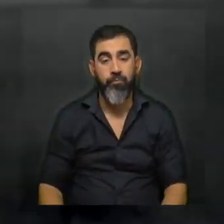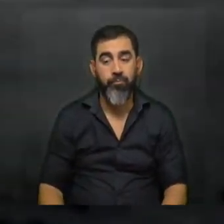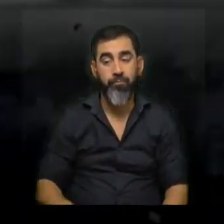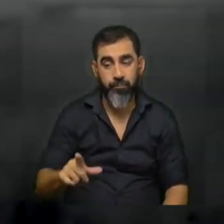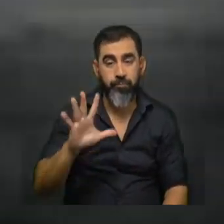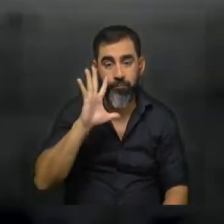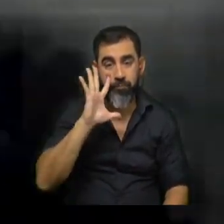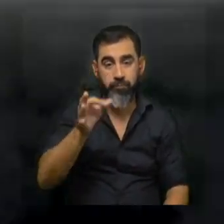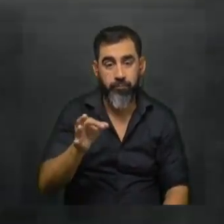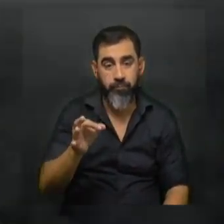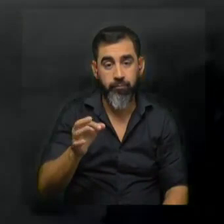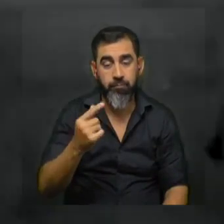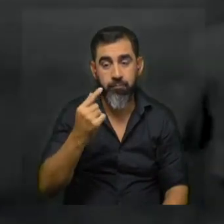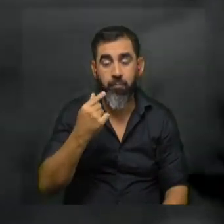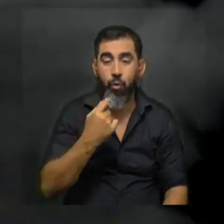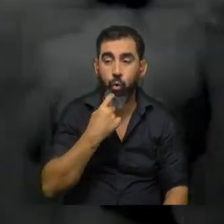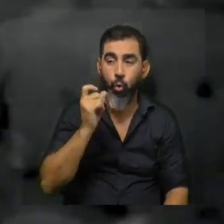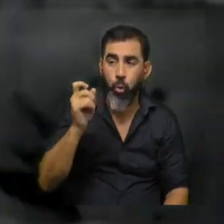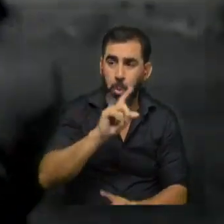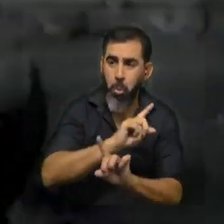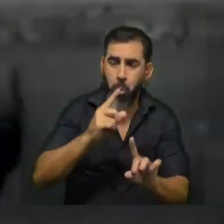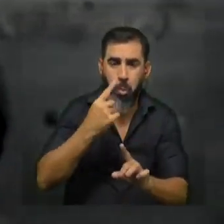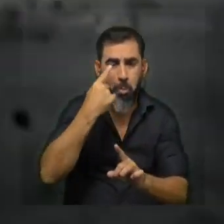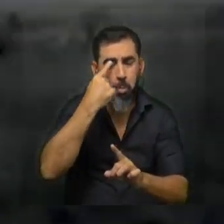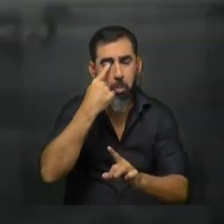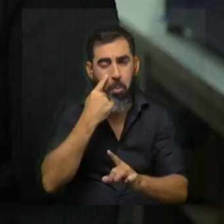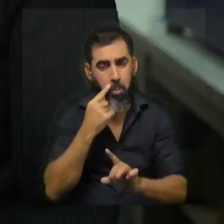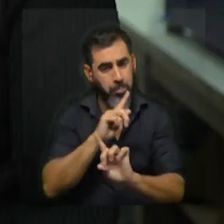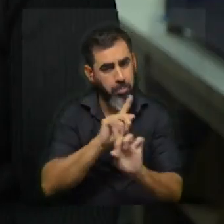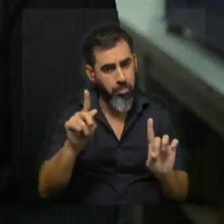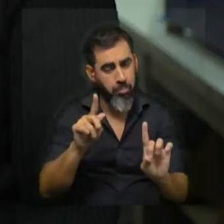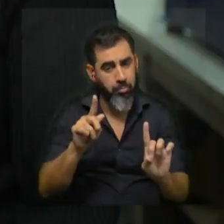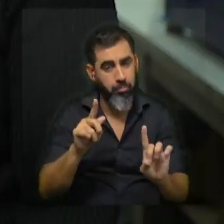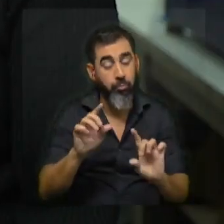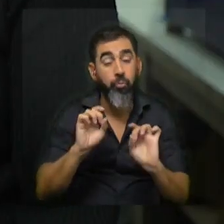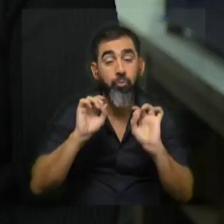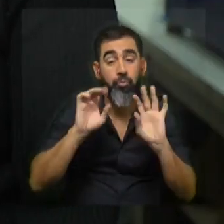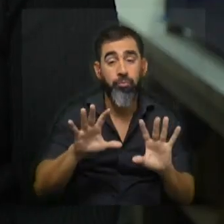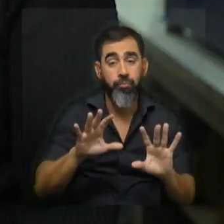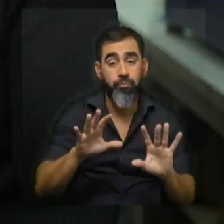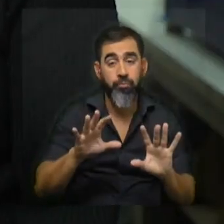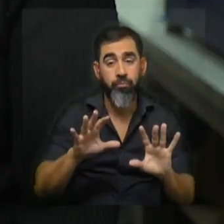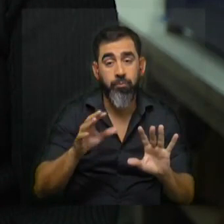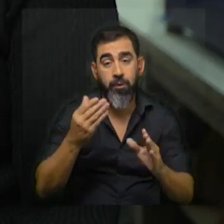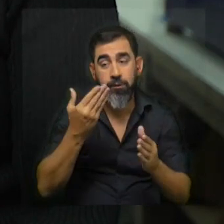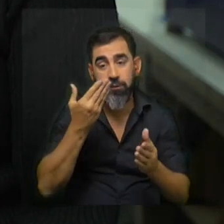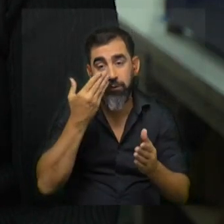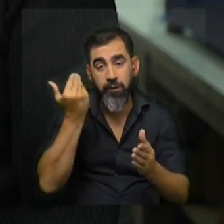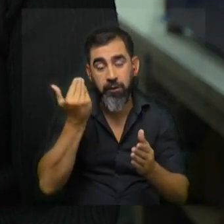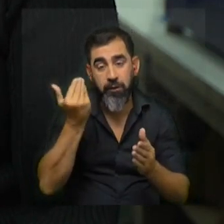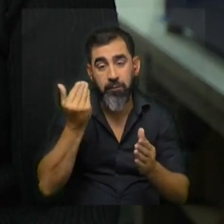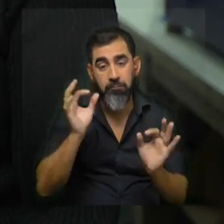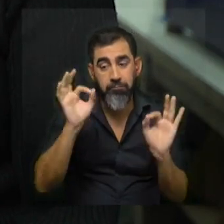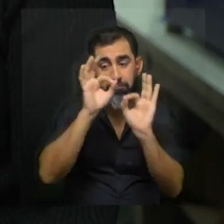notó que no se irritaban las córneas y simplemente se sacaron sin